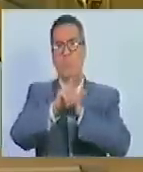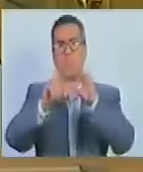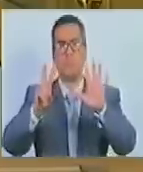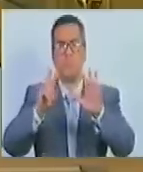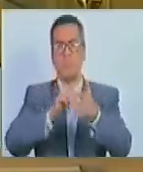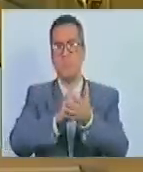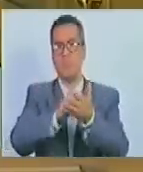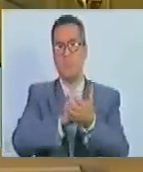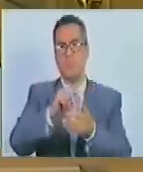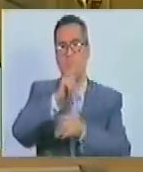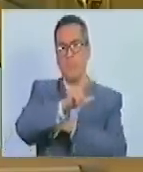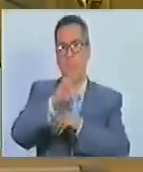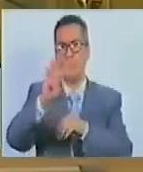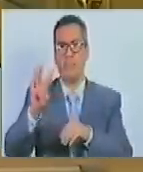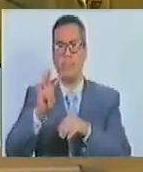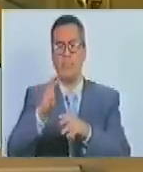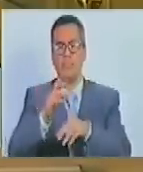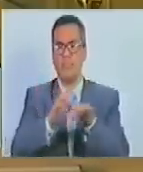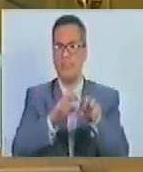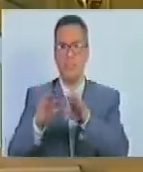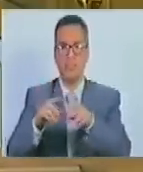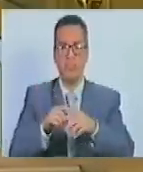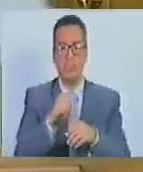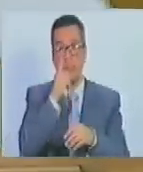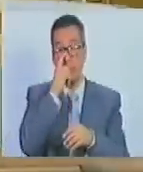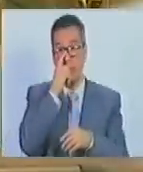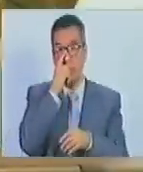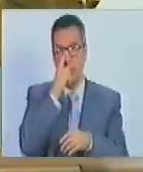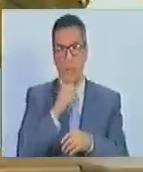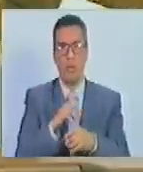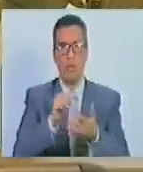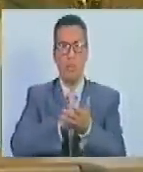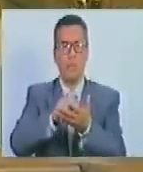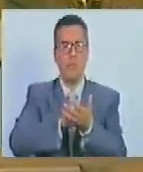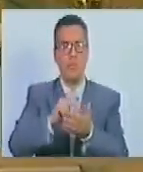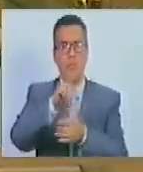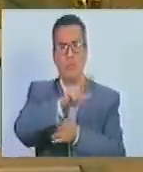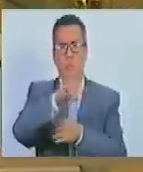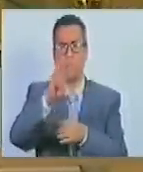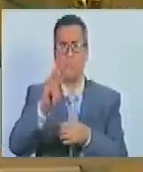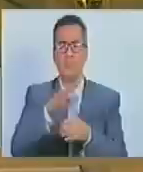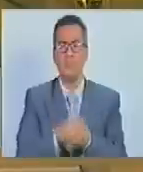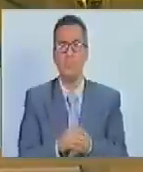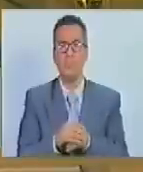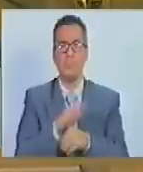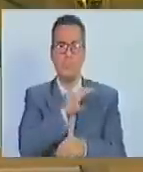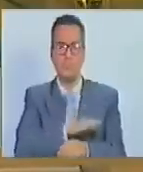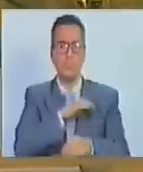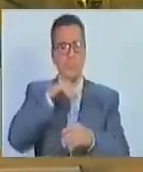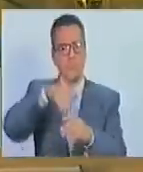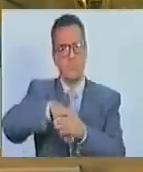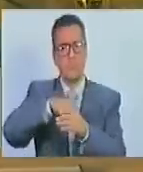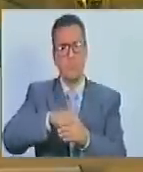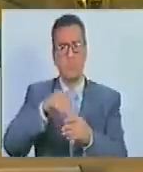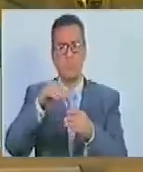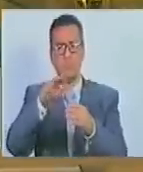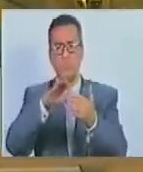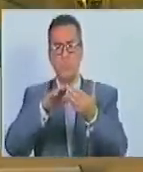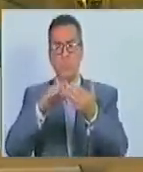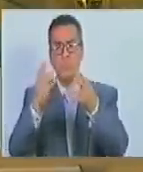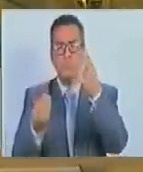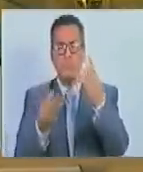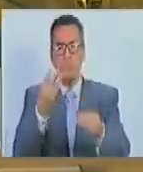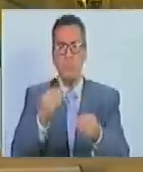a ser el artículo 34 quedando redactado de la siguiente manera. Artículo 34. La Comisión Electoral del Consejo Comunal